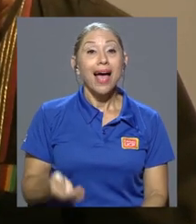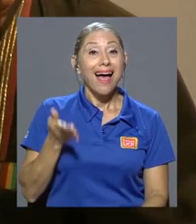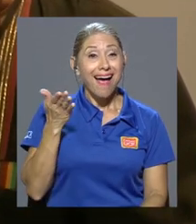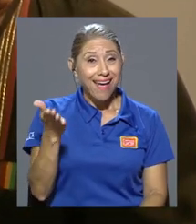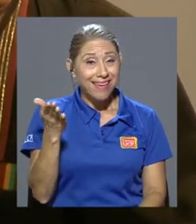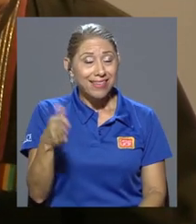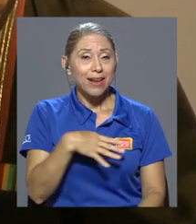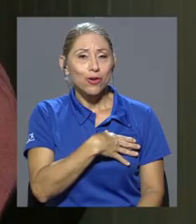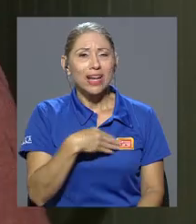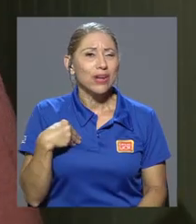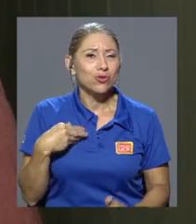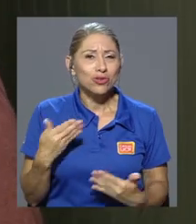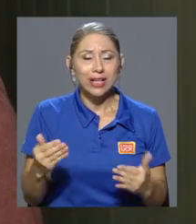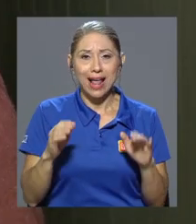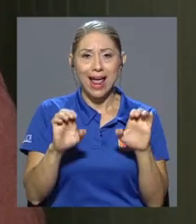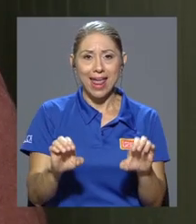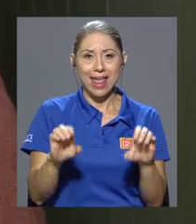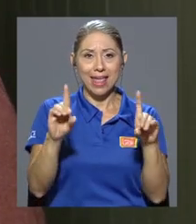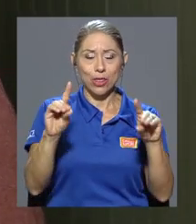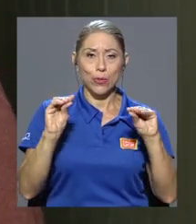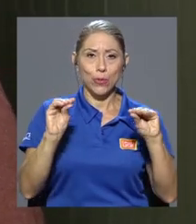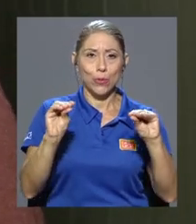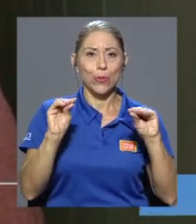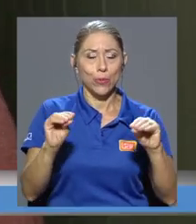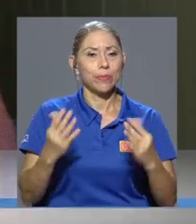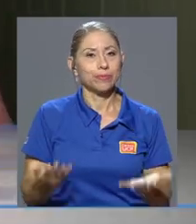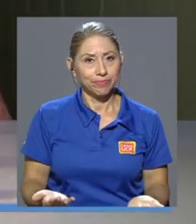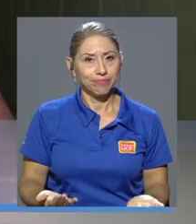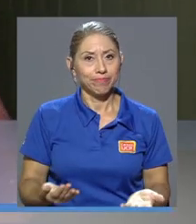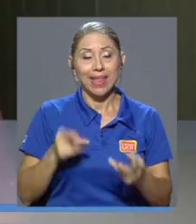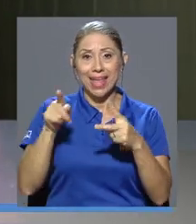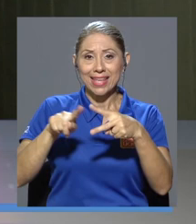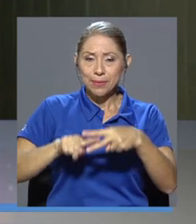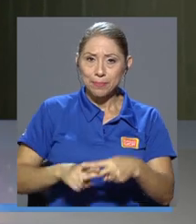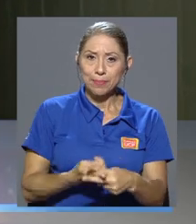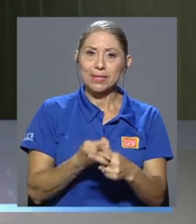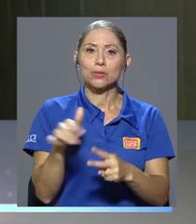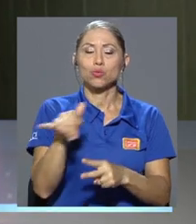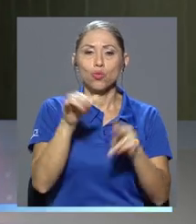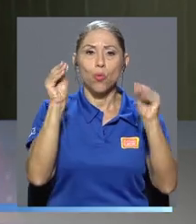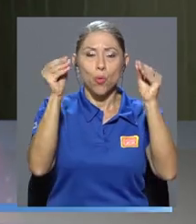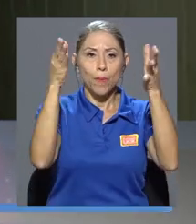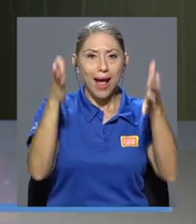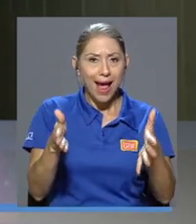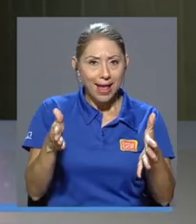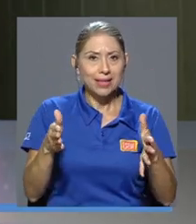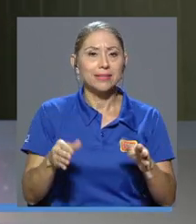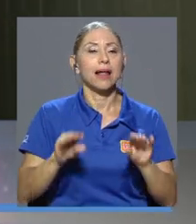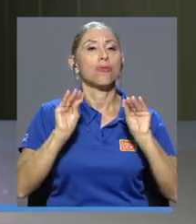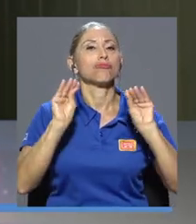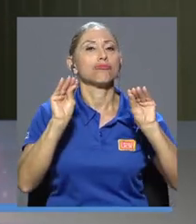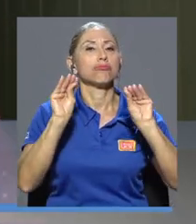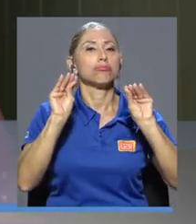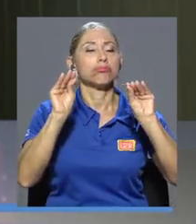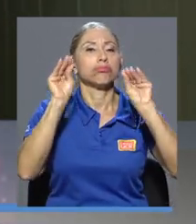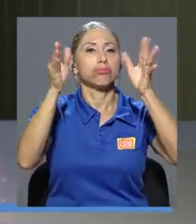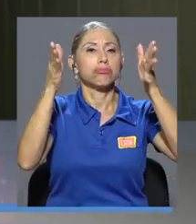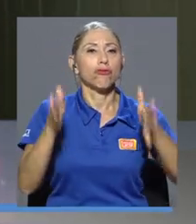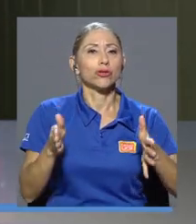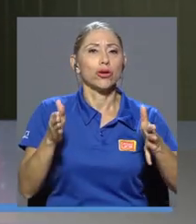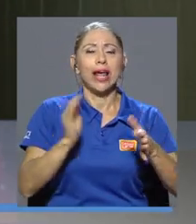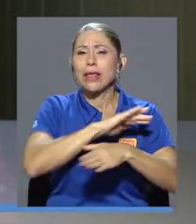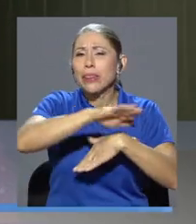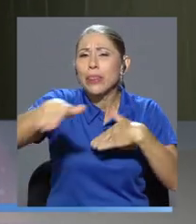A ella lo que le gusta es la educación. Empezó como maestra, profesora y toda